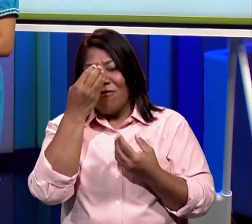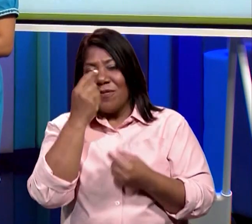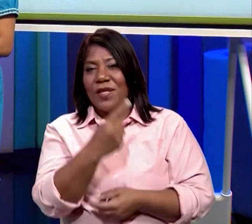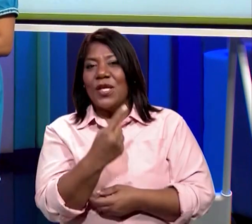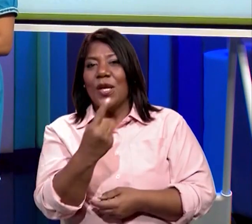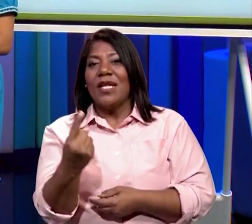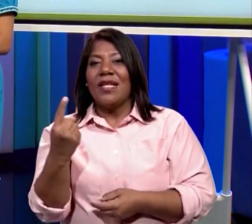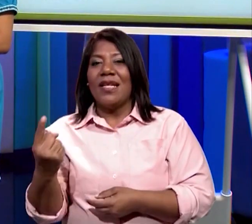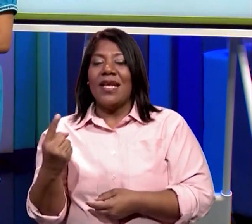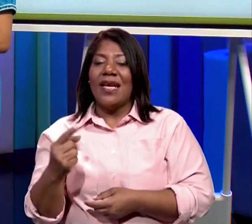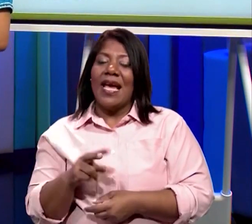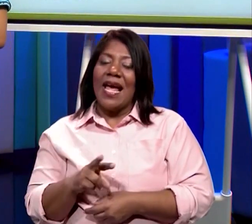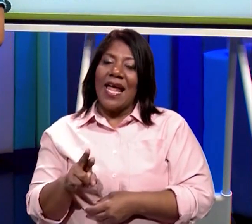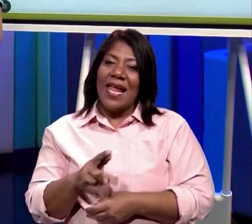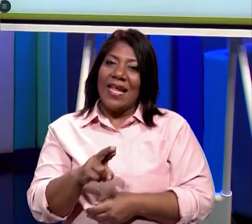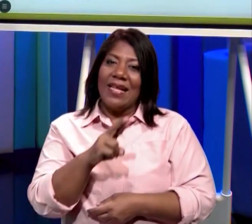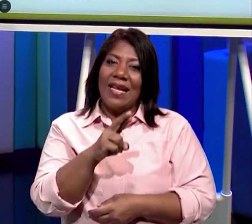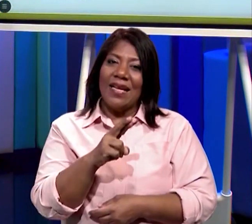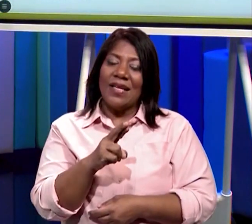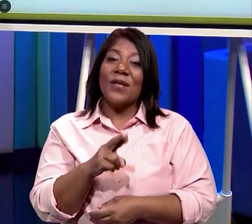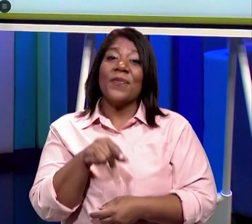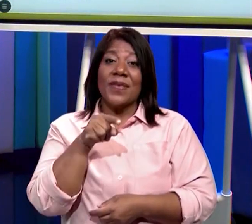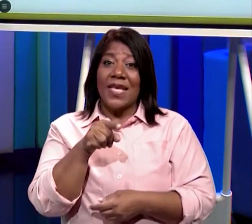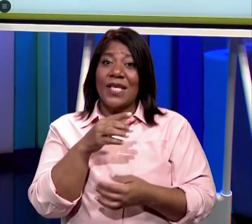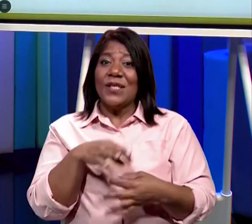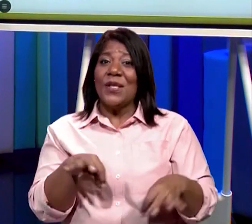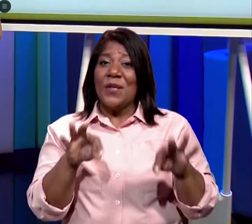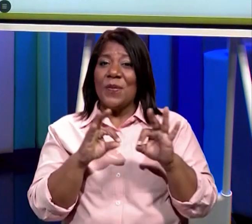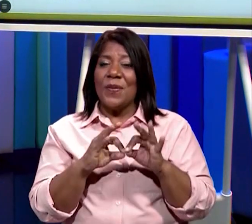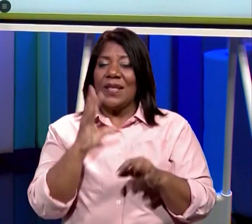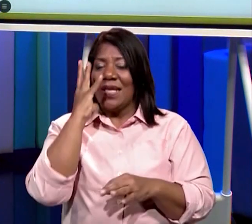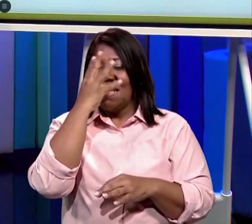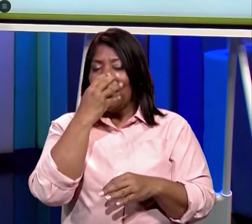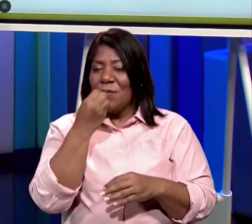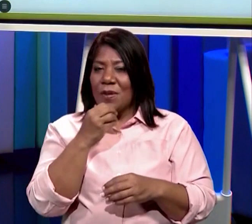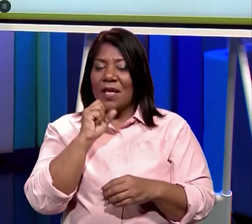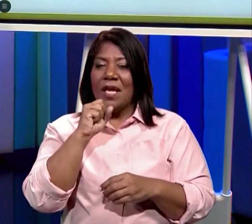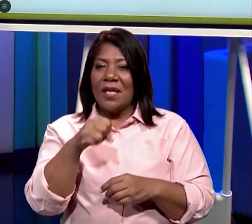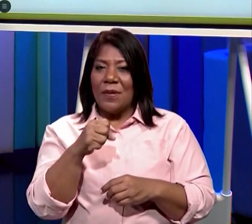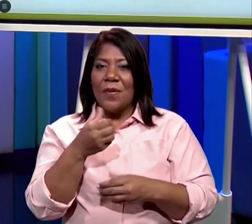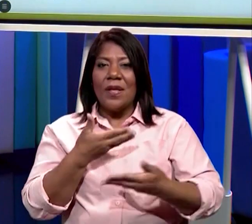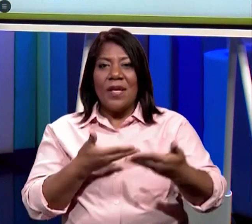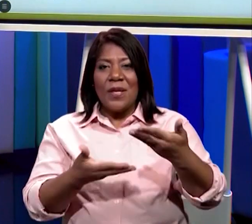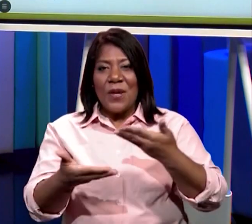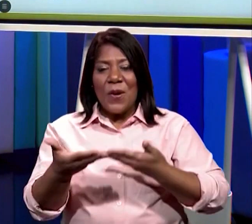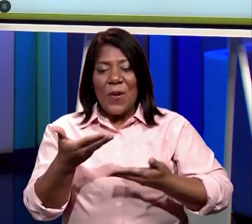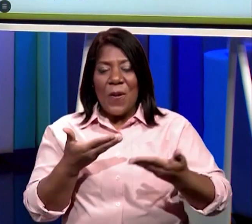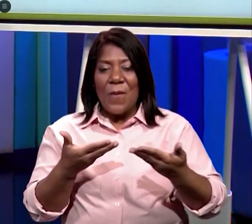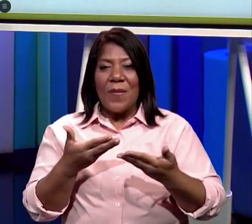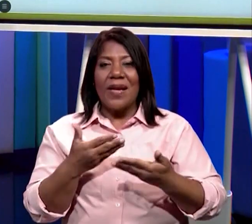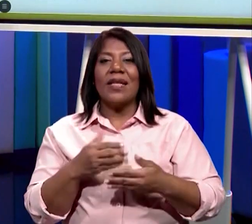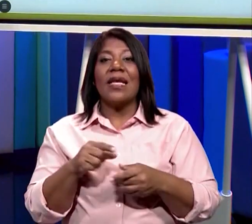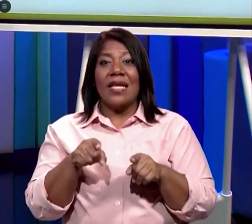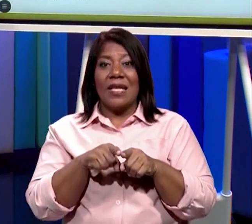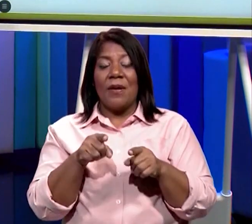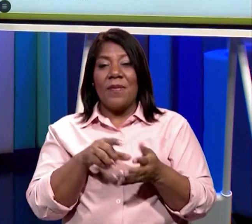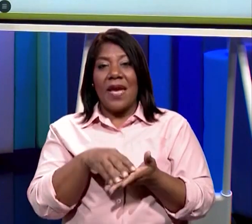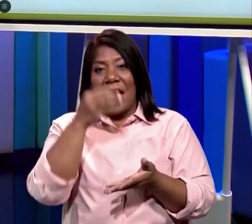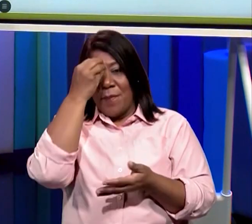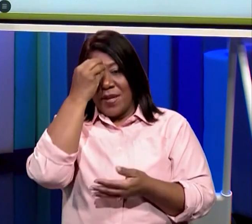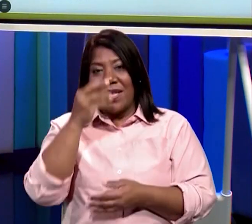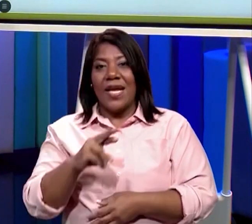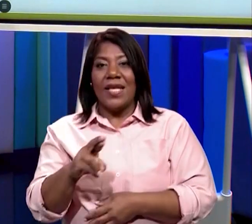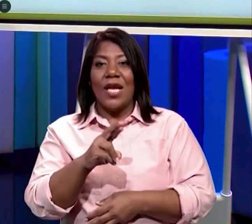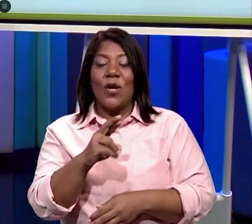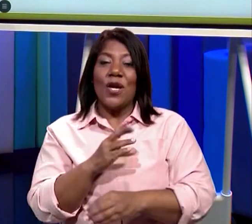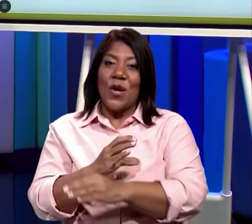forma muy bonita, ¿verdad? De conocer las características de nuestros ríos y cuidarlos también.